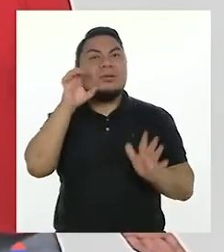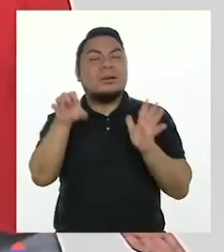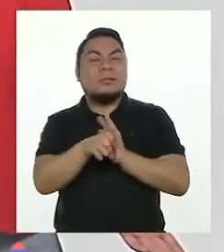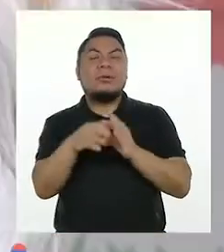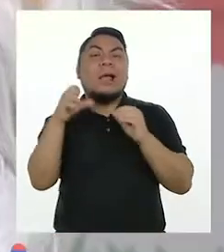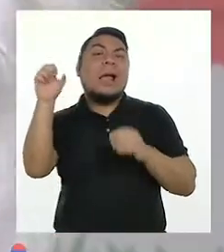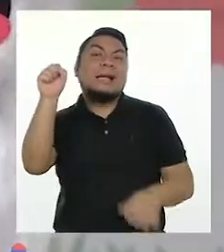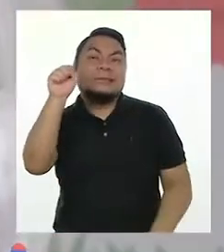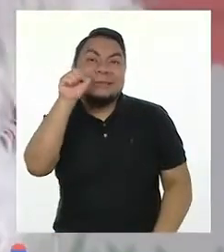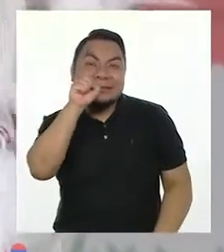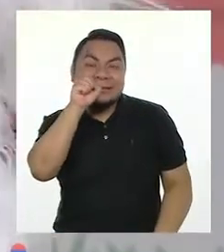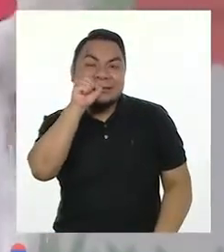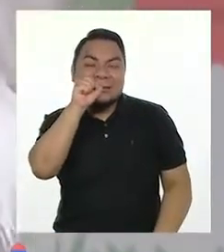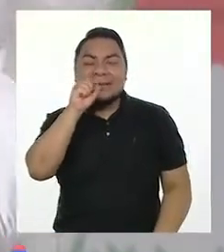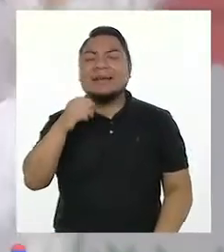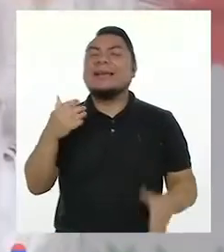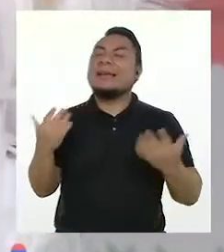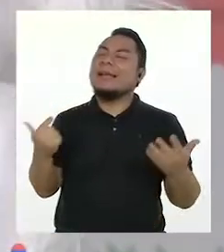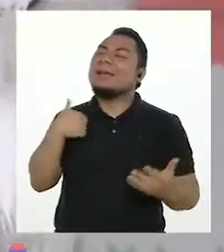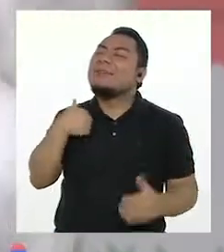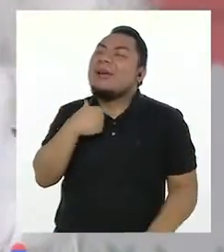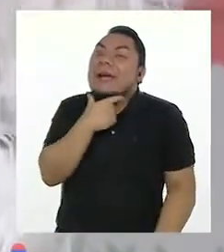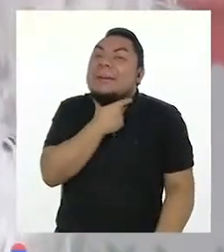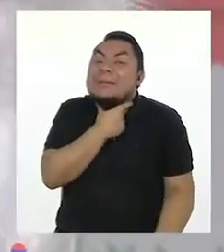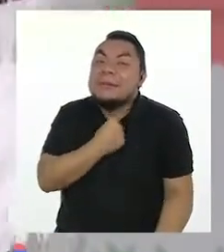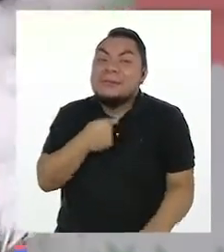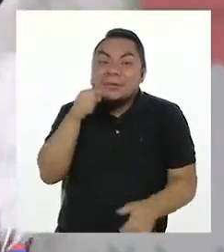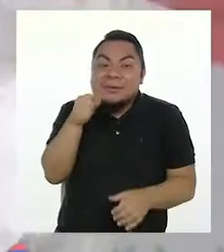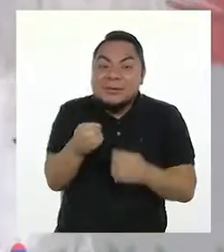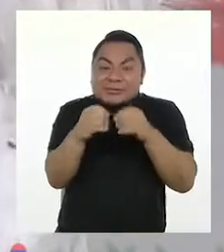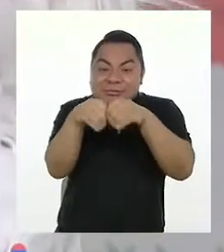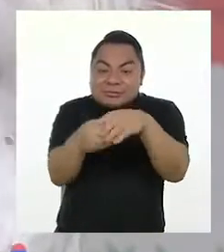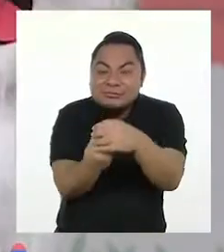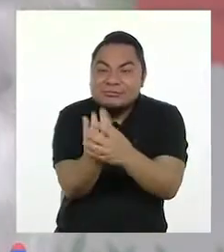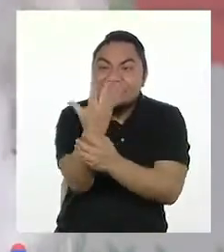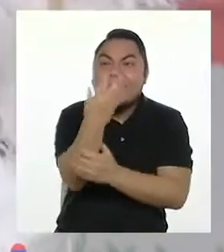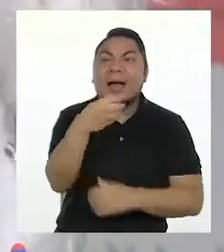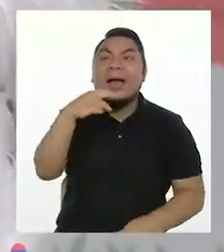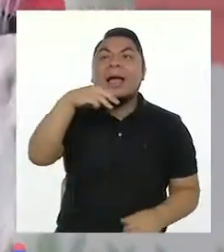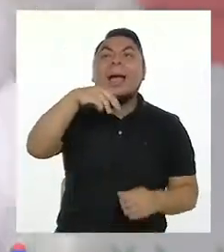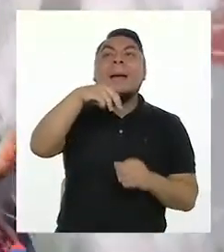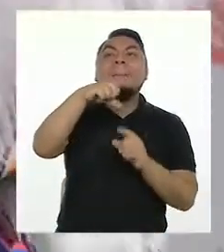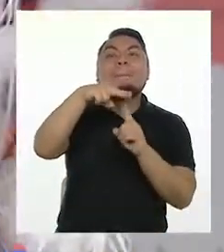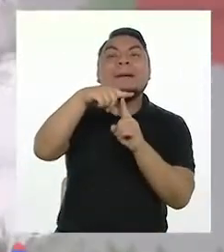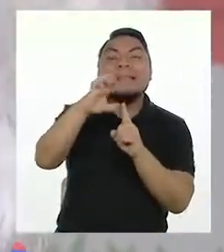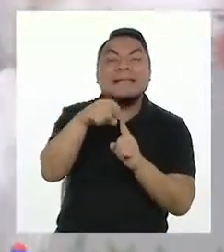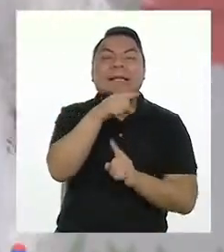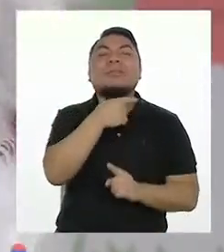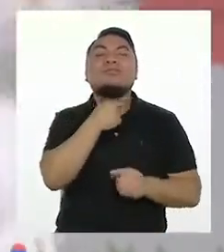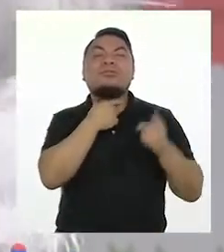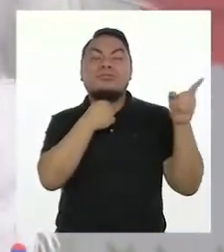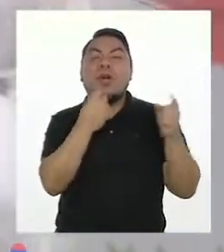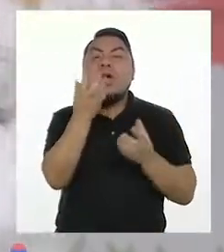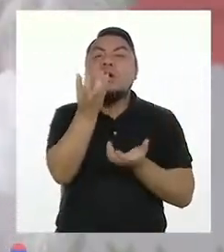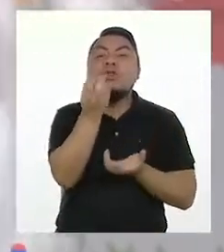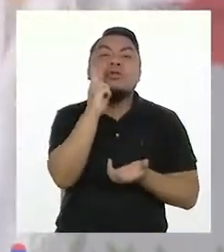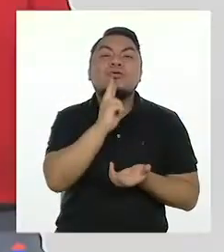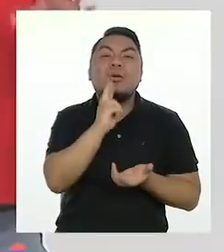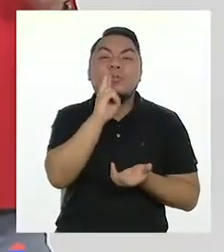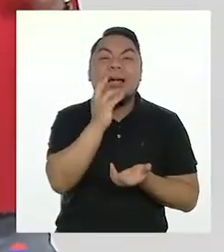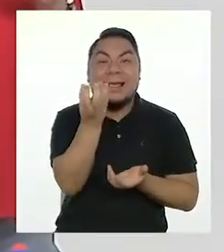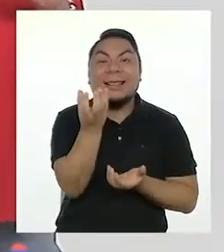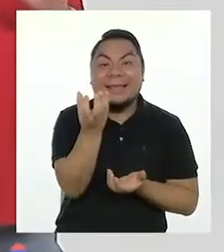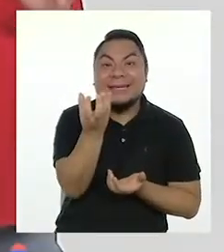zanahorias. A mí me encantaría sembrar tomates. A Carlitos le encantan los tomates.